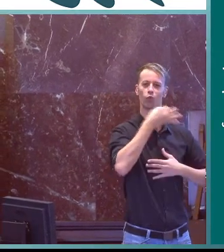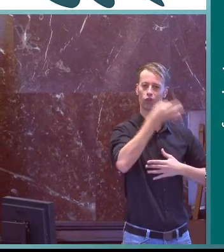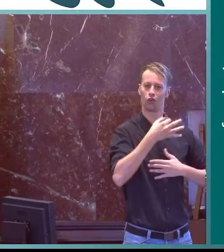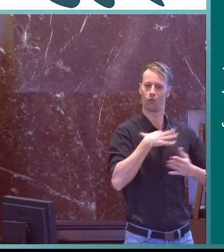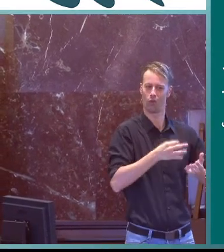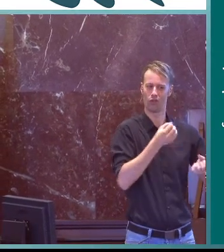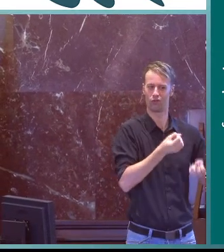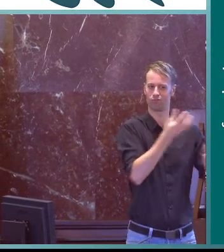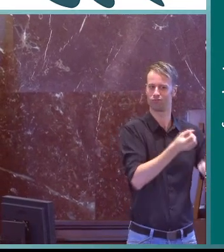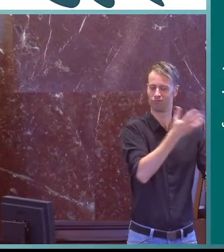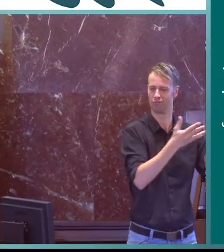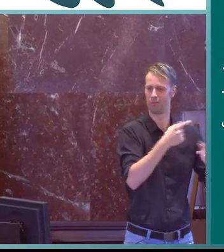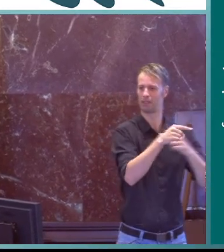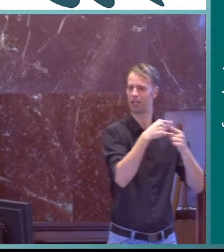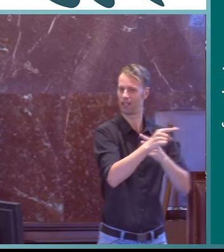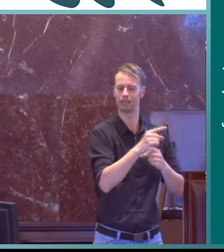bonita forma de